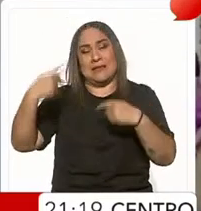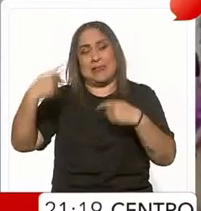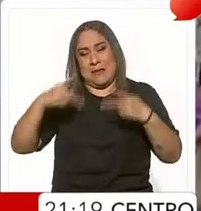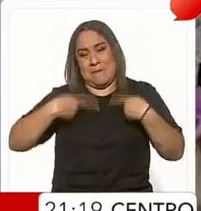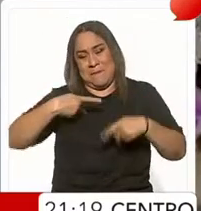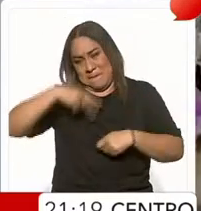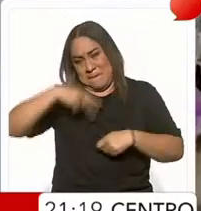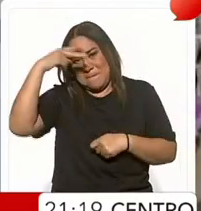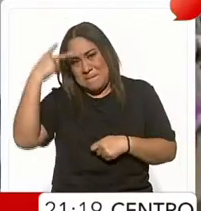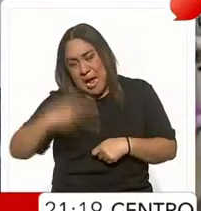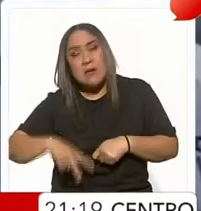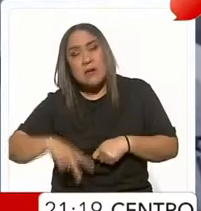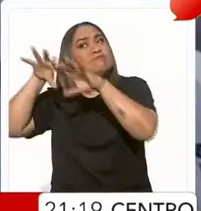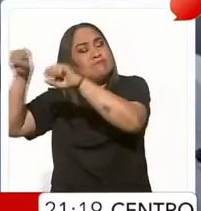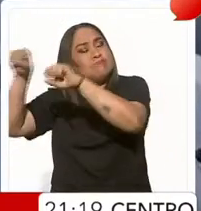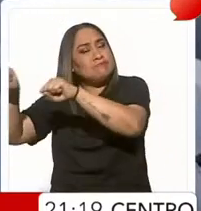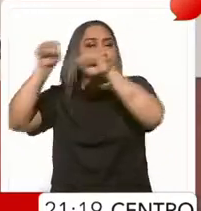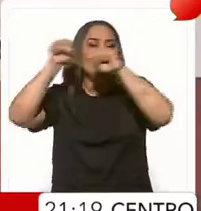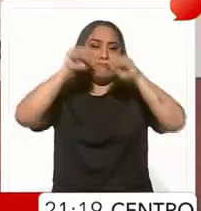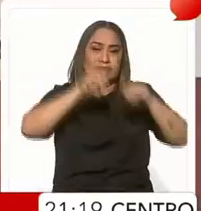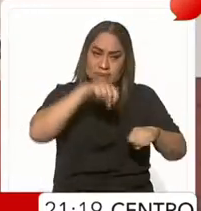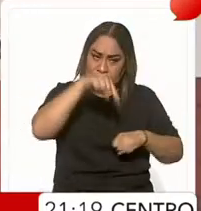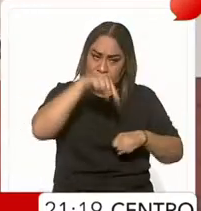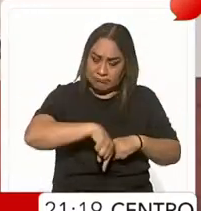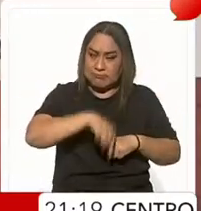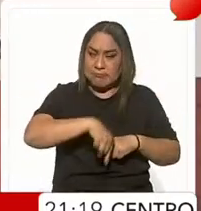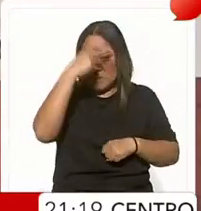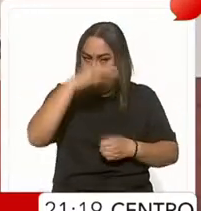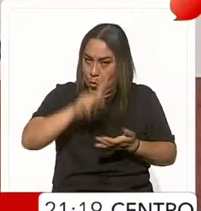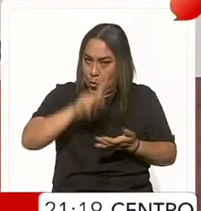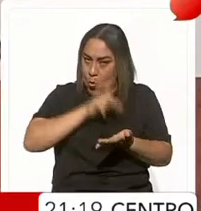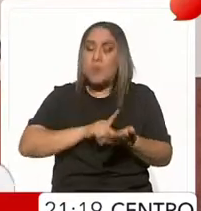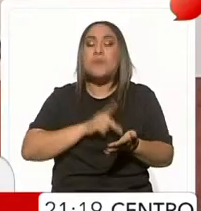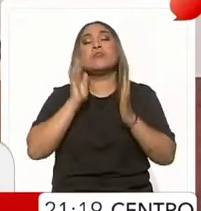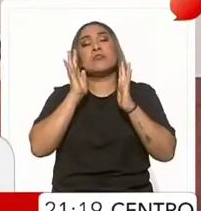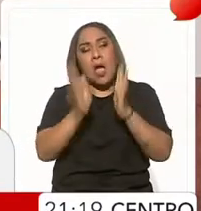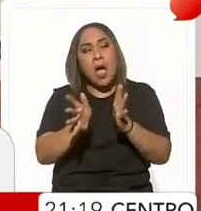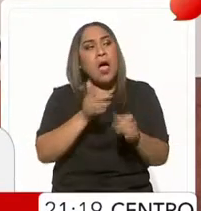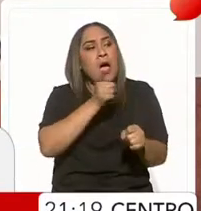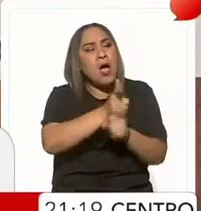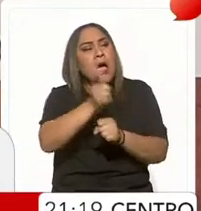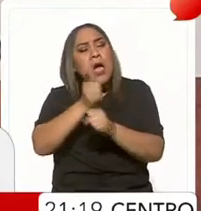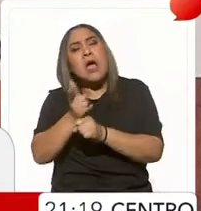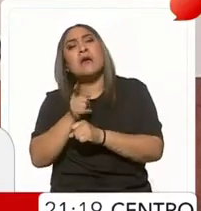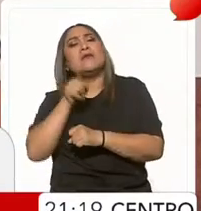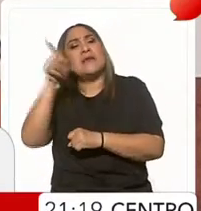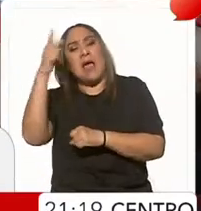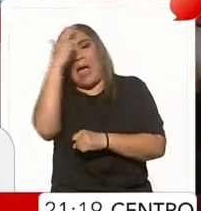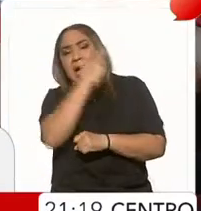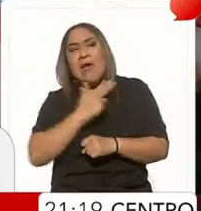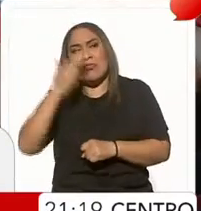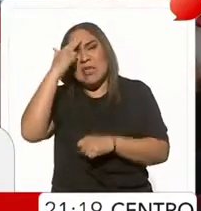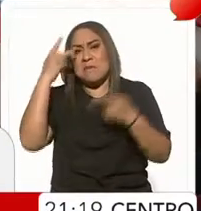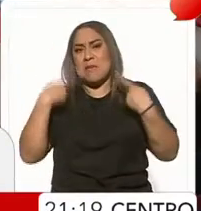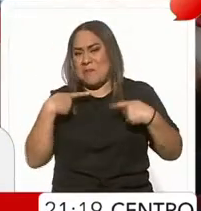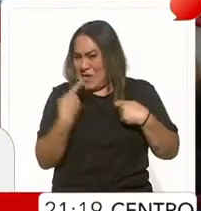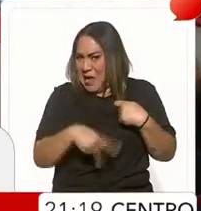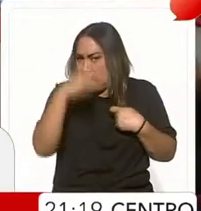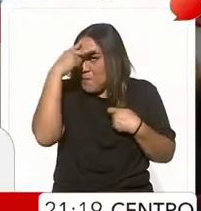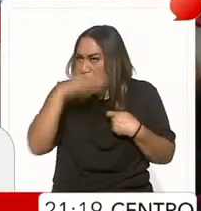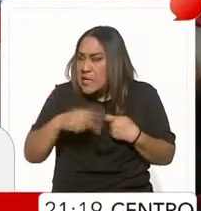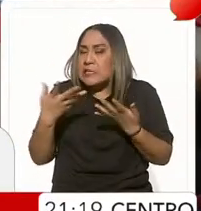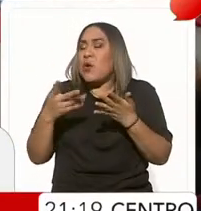que estaban en riesgo en ese país caribeño. Hemos identificado a los con nacionales que vivían en Haití. Hicimos una